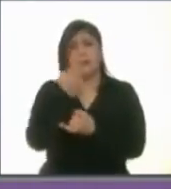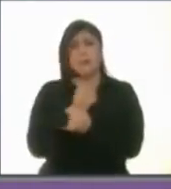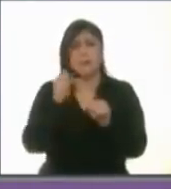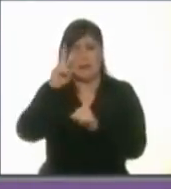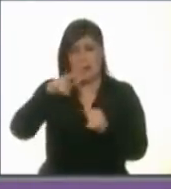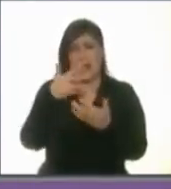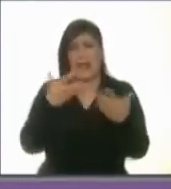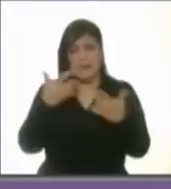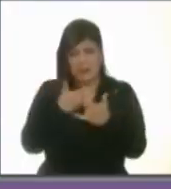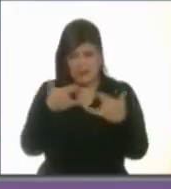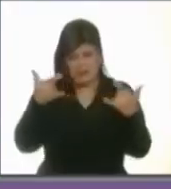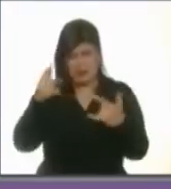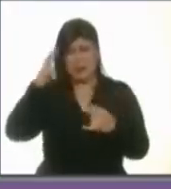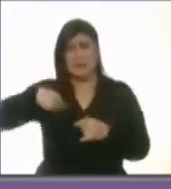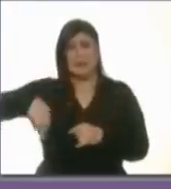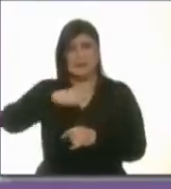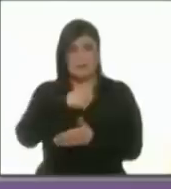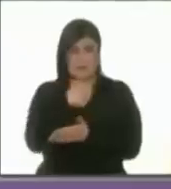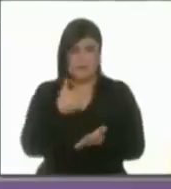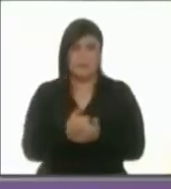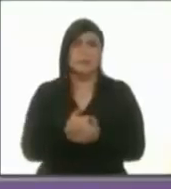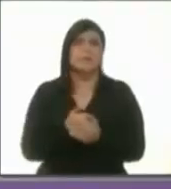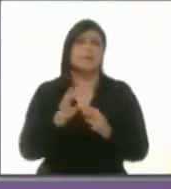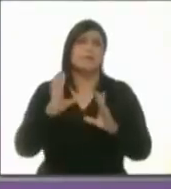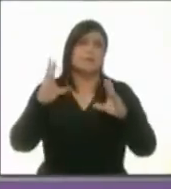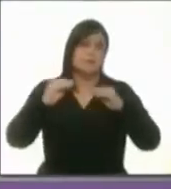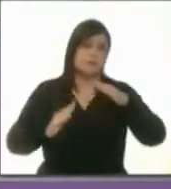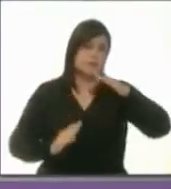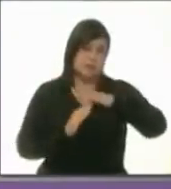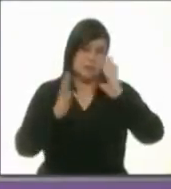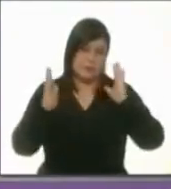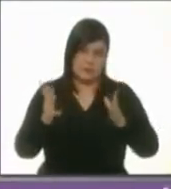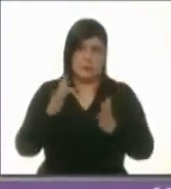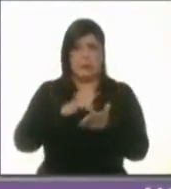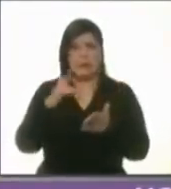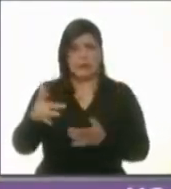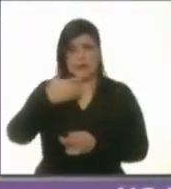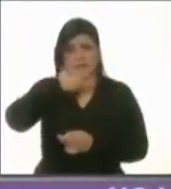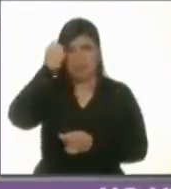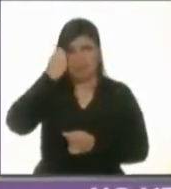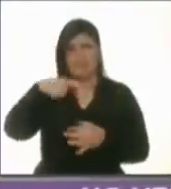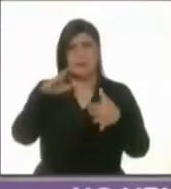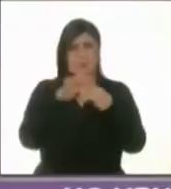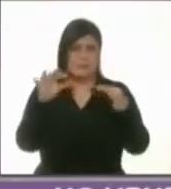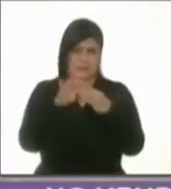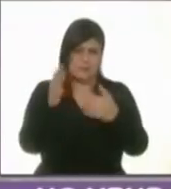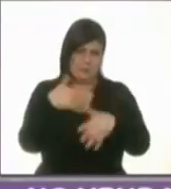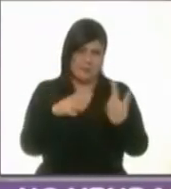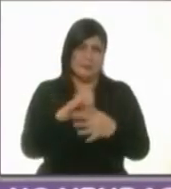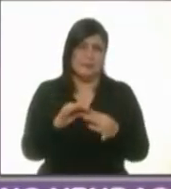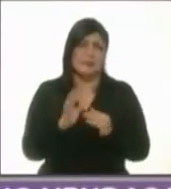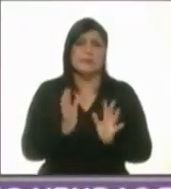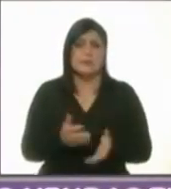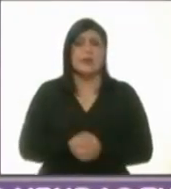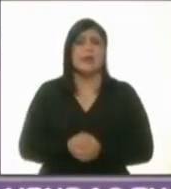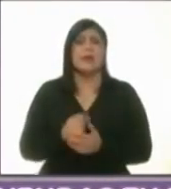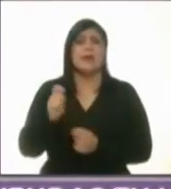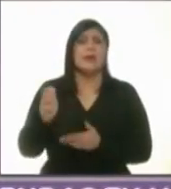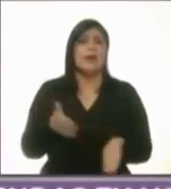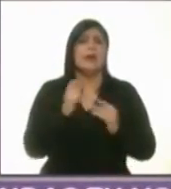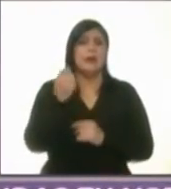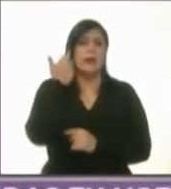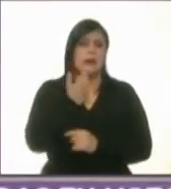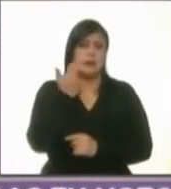realmente los ciudadanos tiempo candidata muchísimas gracias por su intervención Marco Rascón del partido